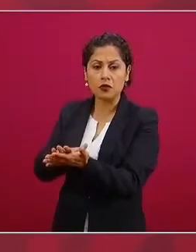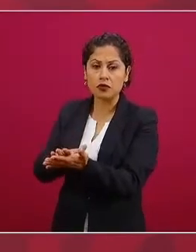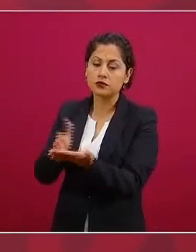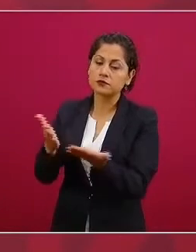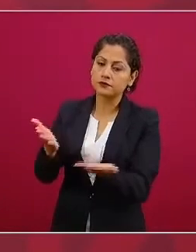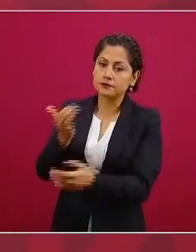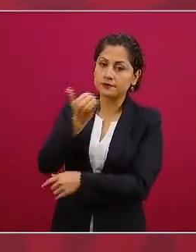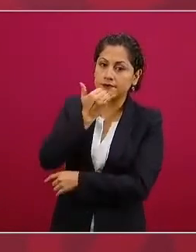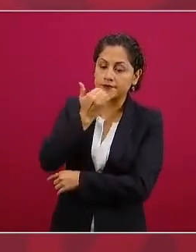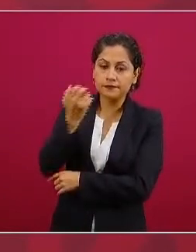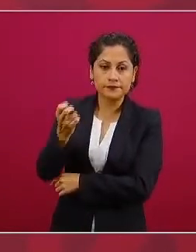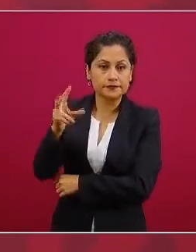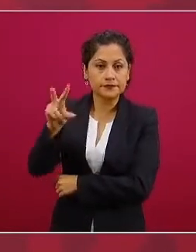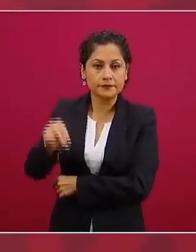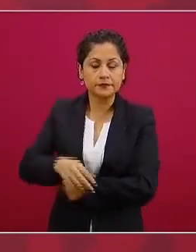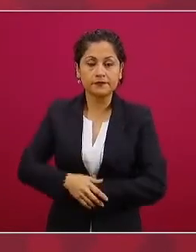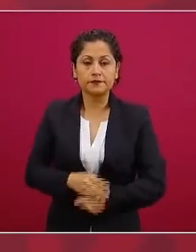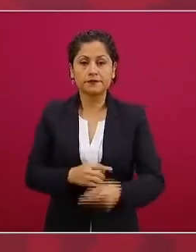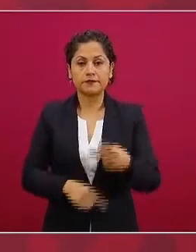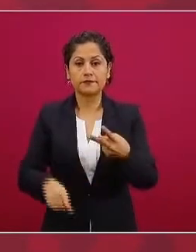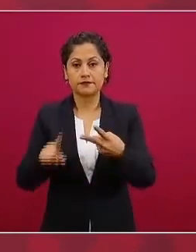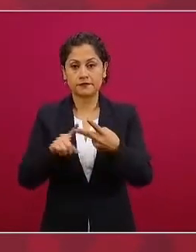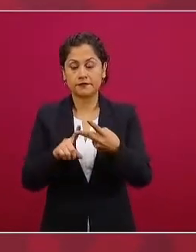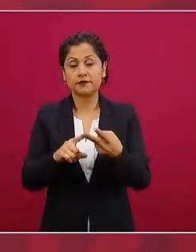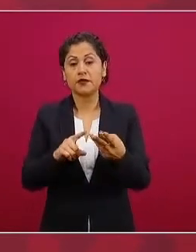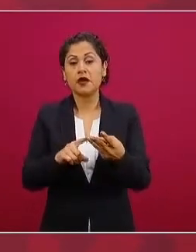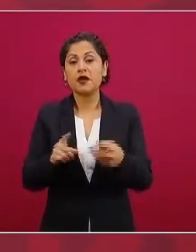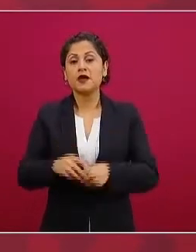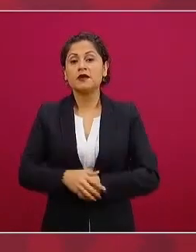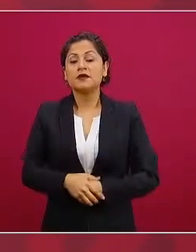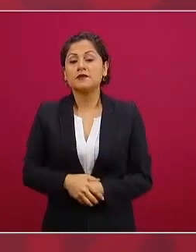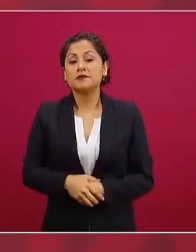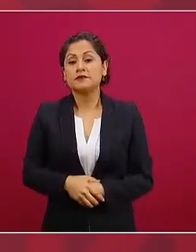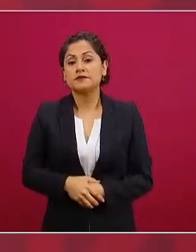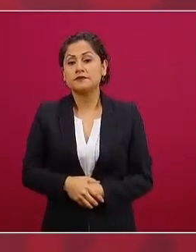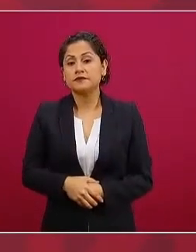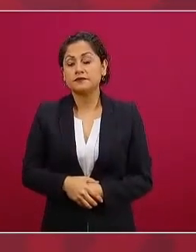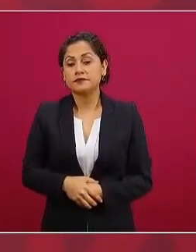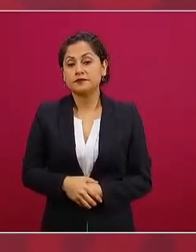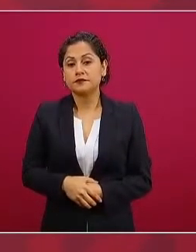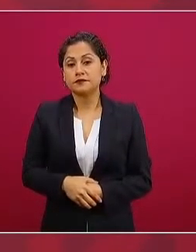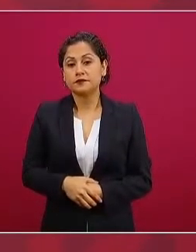Se cancelan diez